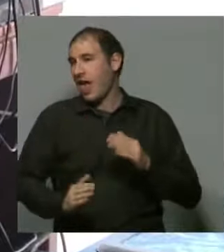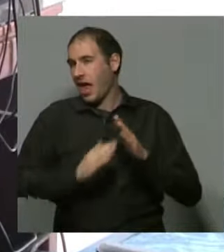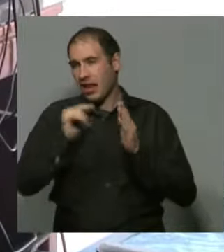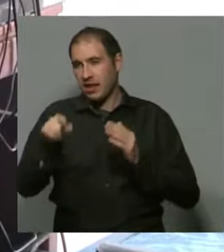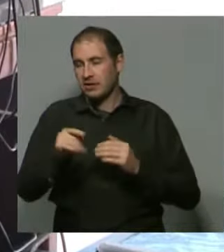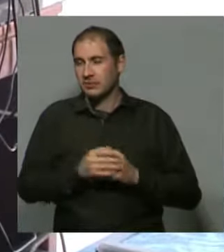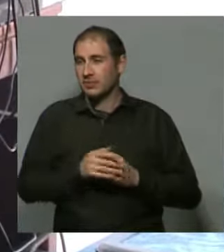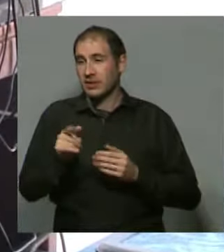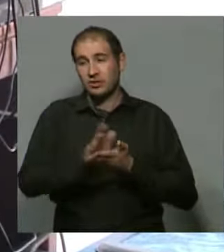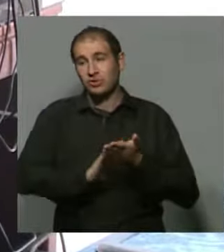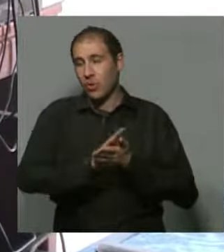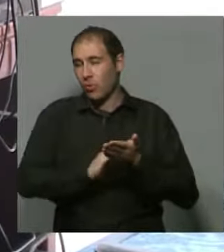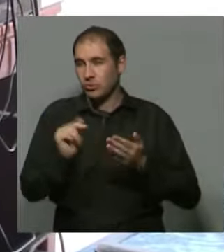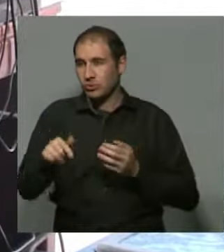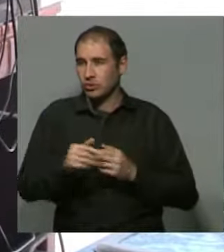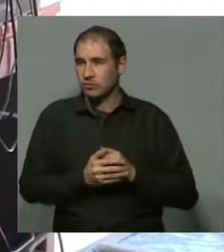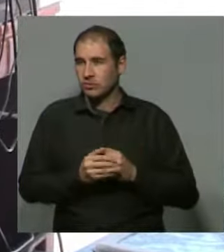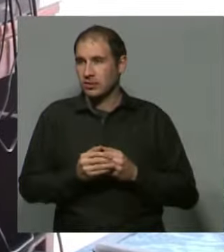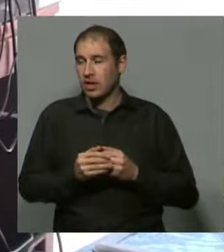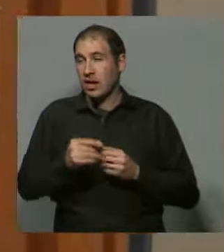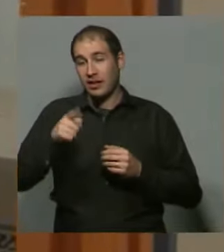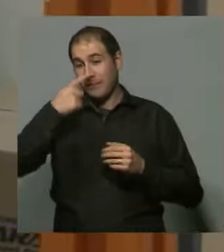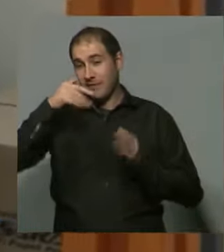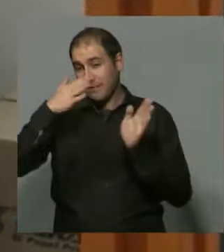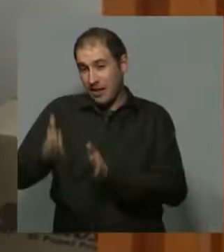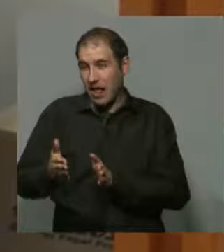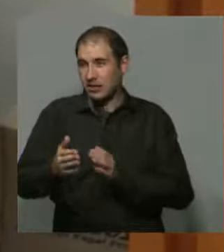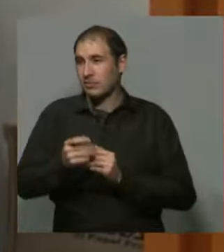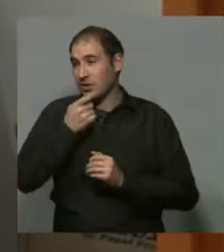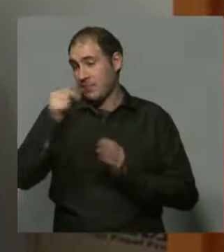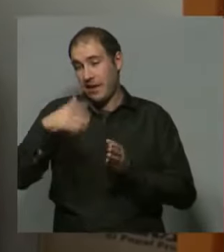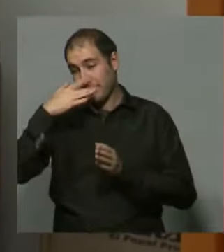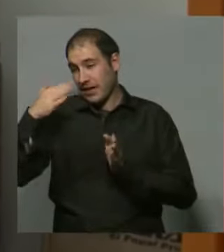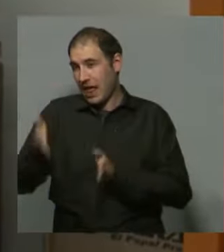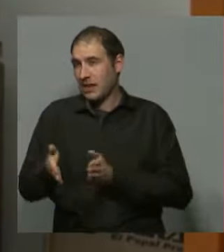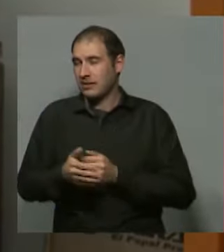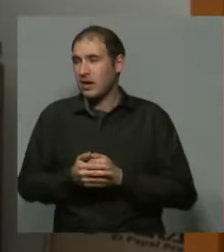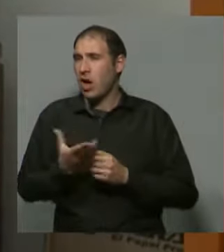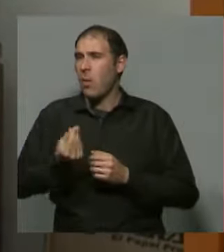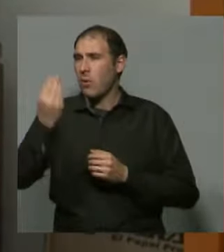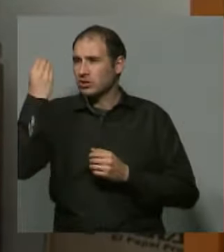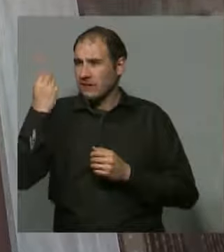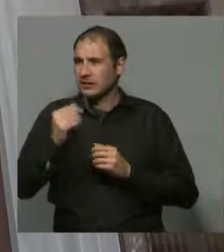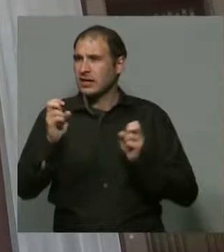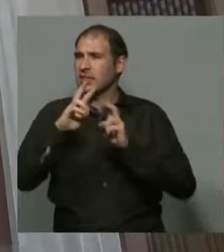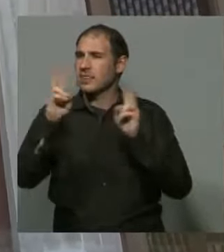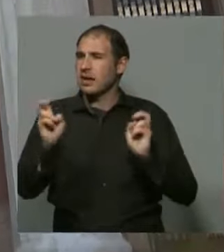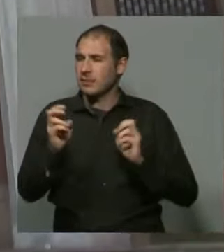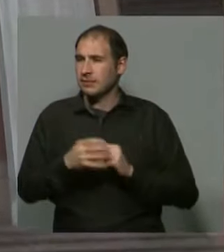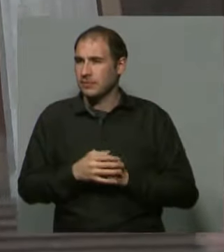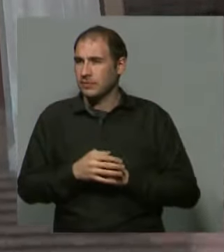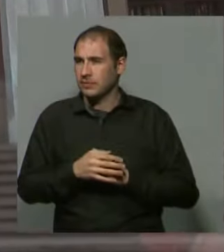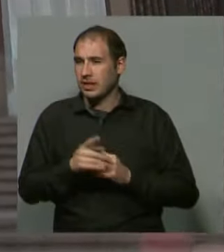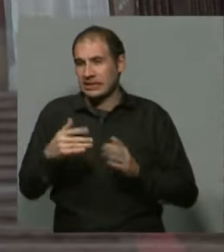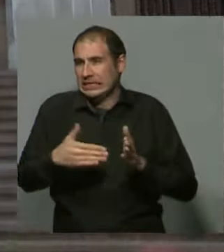debe resolver, y como es en la última instancia en esos casos, muchas veces son cuestiones que están